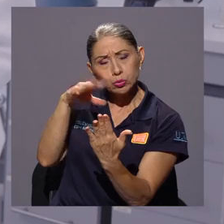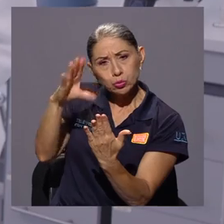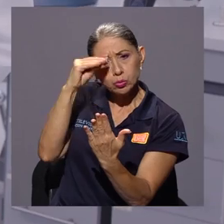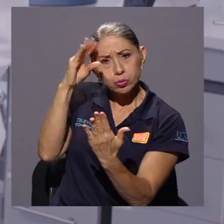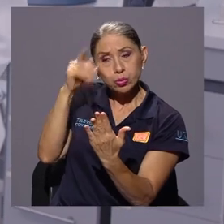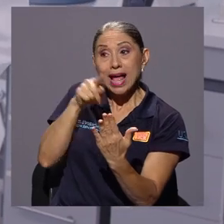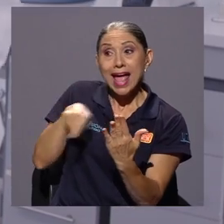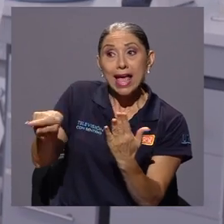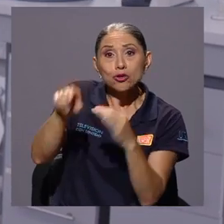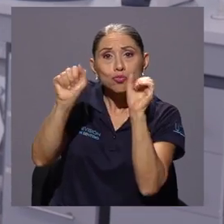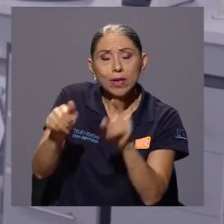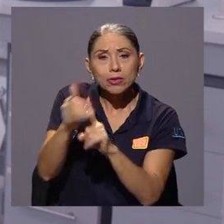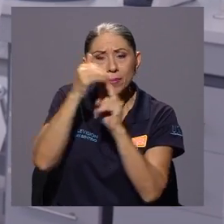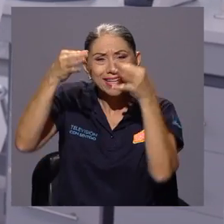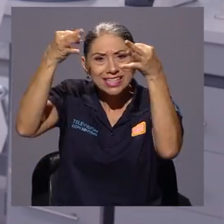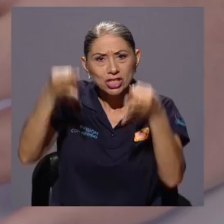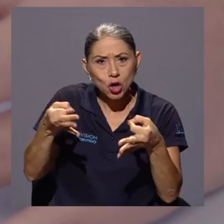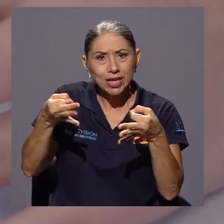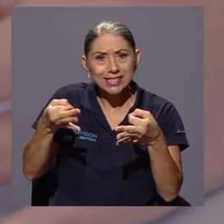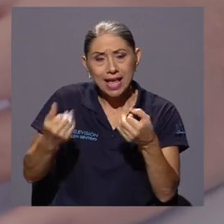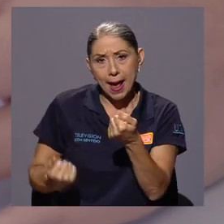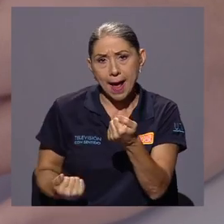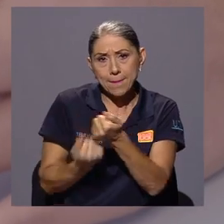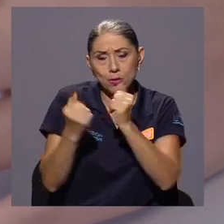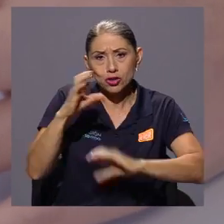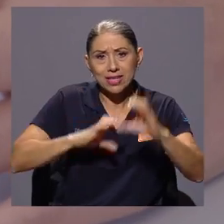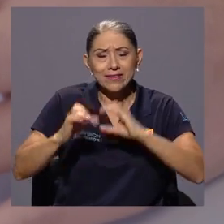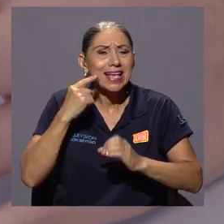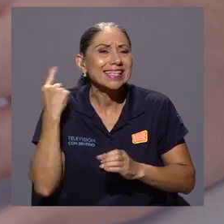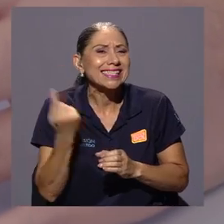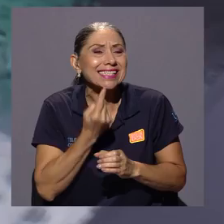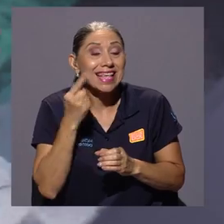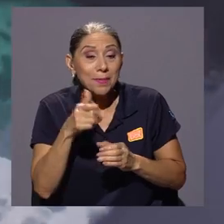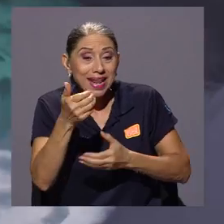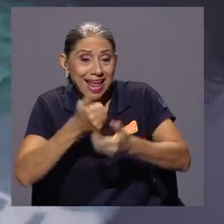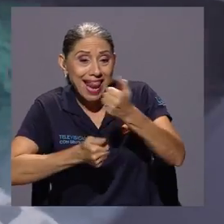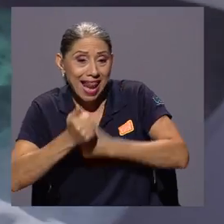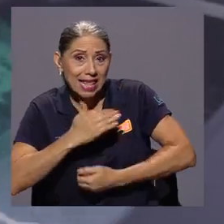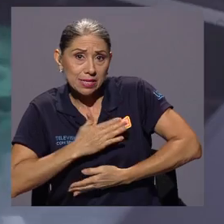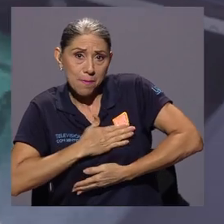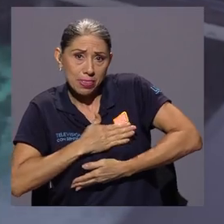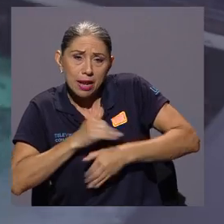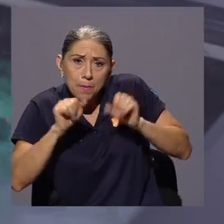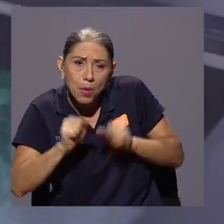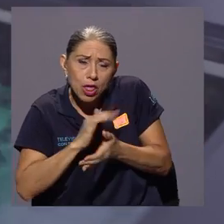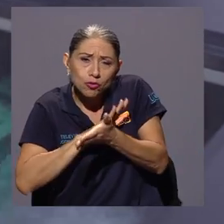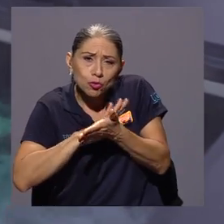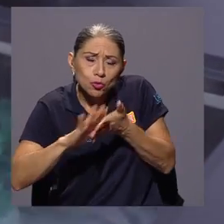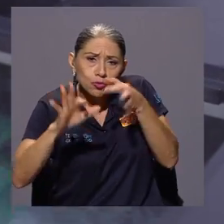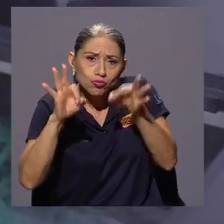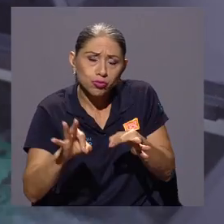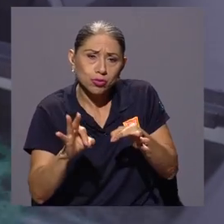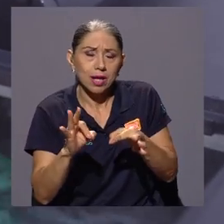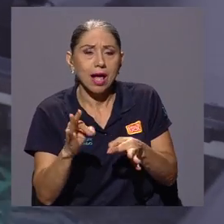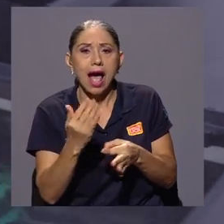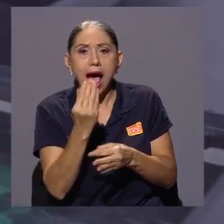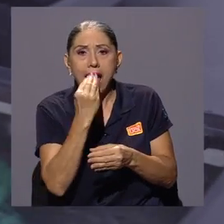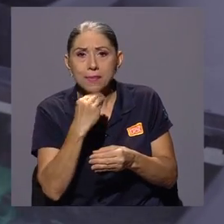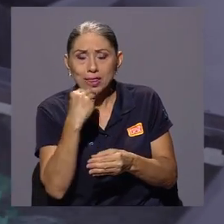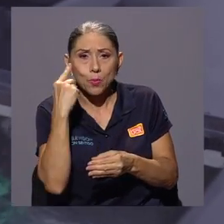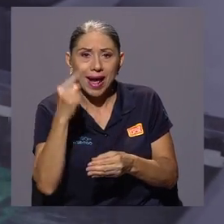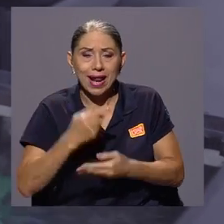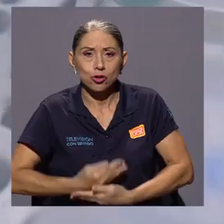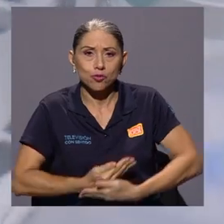decisiones científicamente respaldadas, siempre en búsqueda del aseguramiento de la cuidad de este fluido que se utiliza como